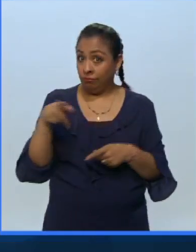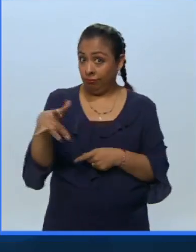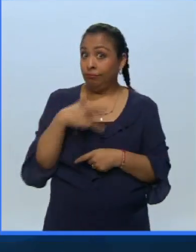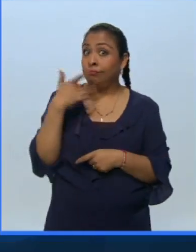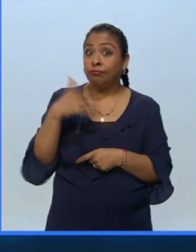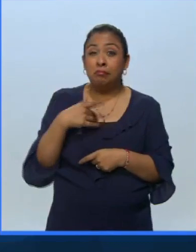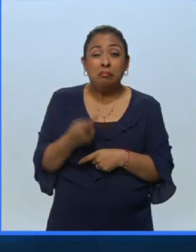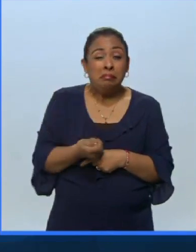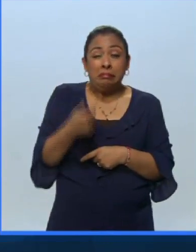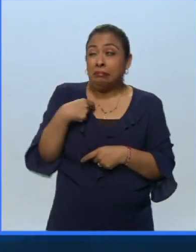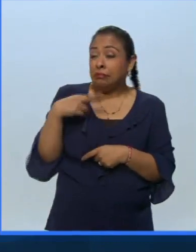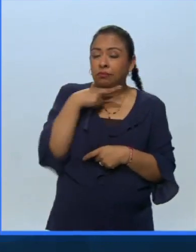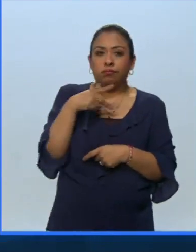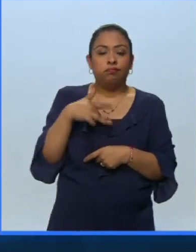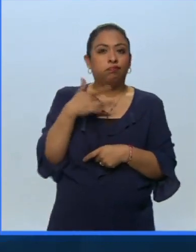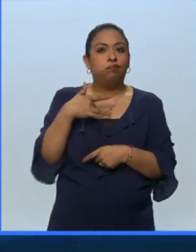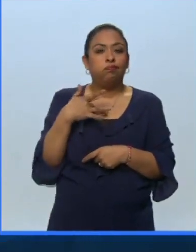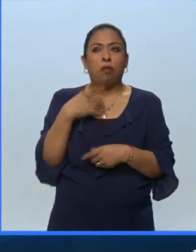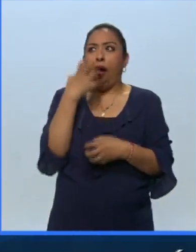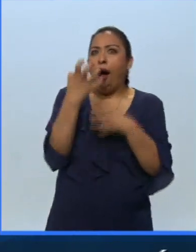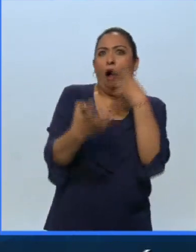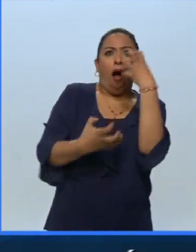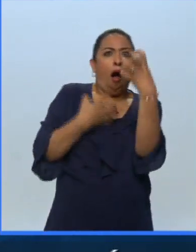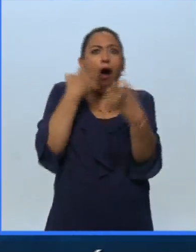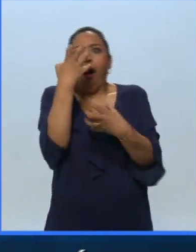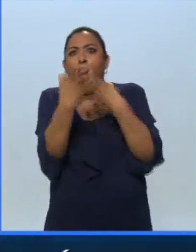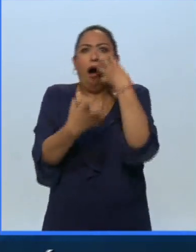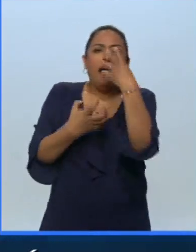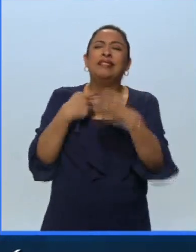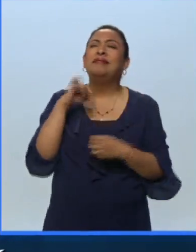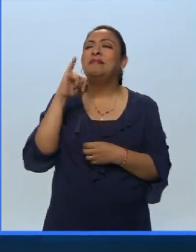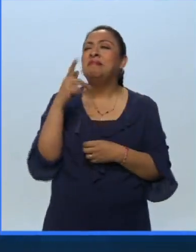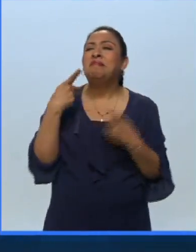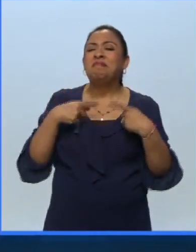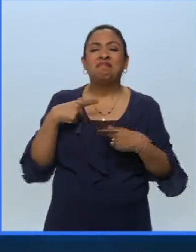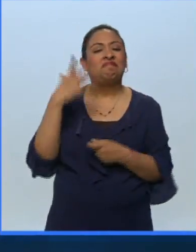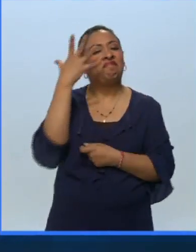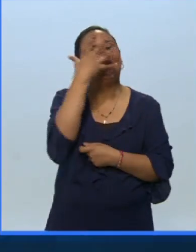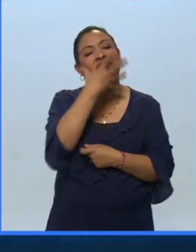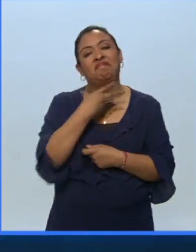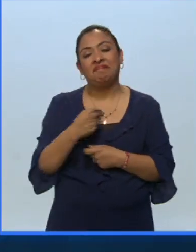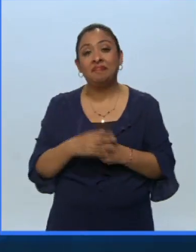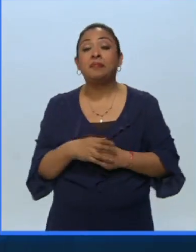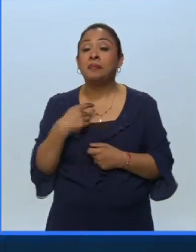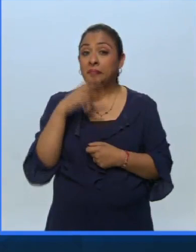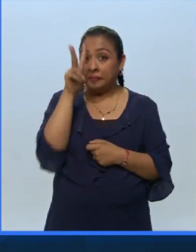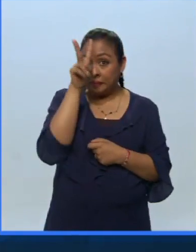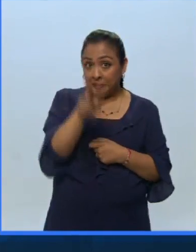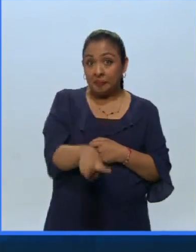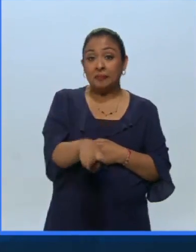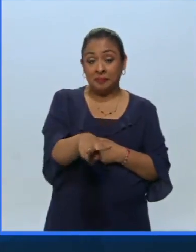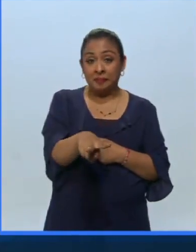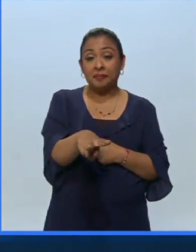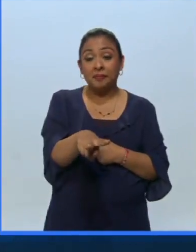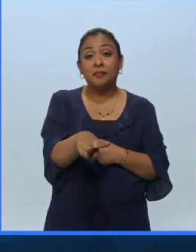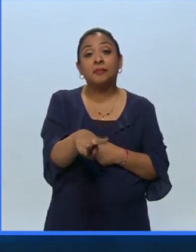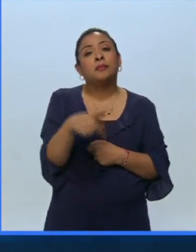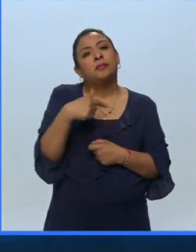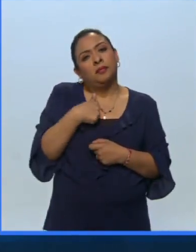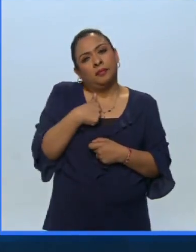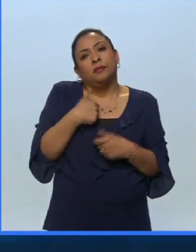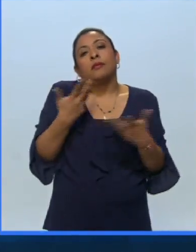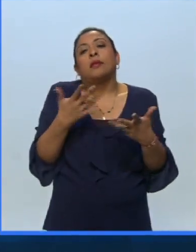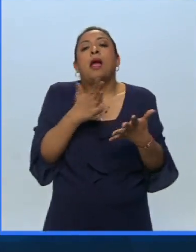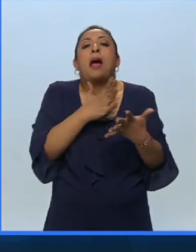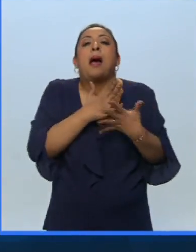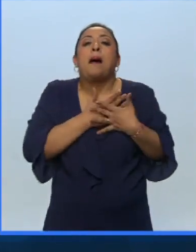desde el primer momento. Sí, la gente está bien bonita. Pues la verdad es que finalmente, yo hago esto porque